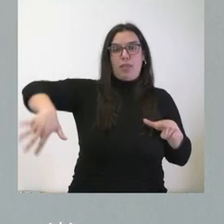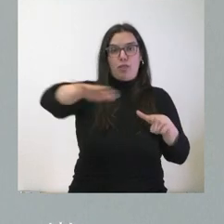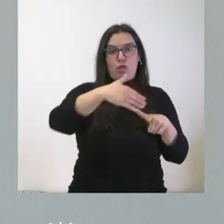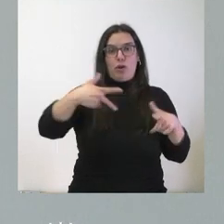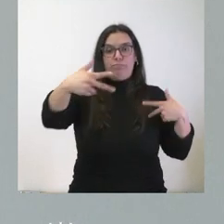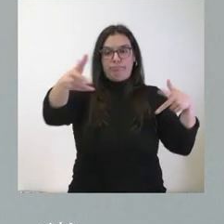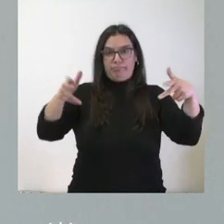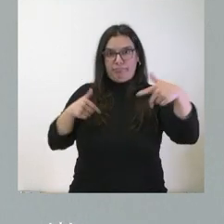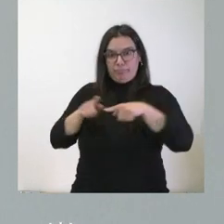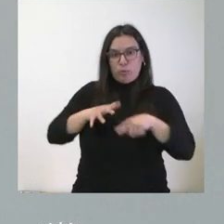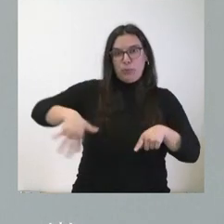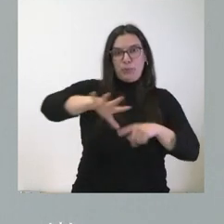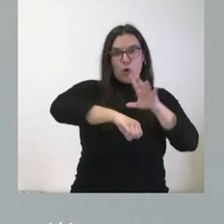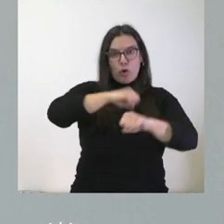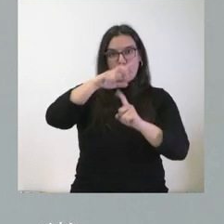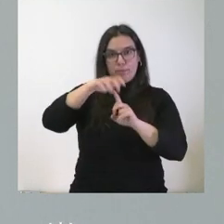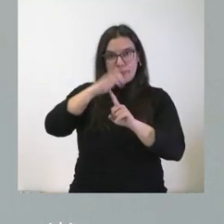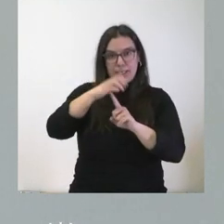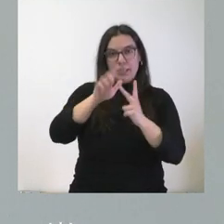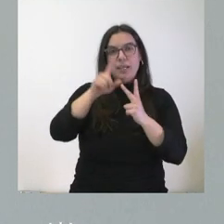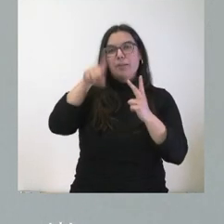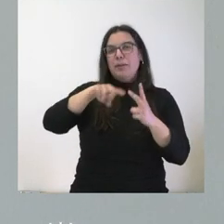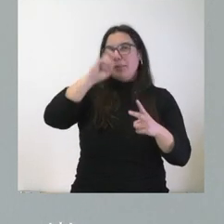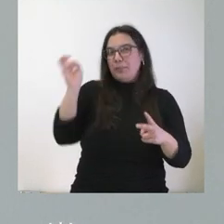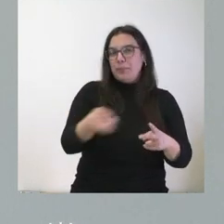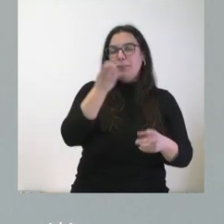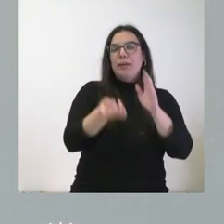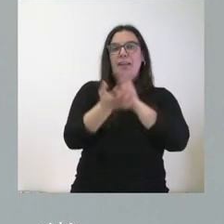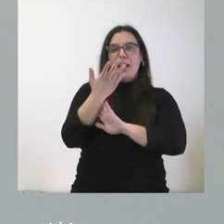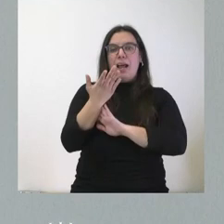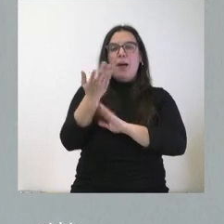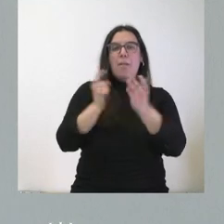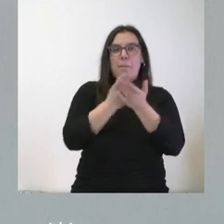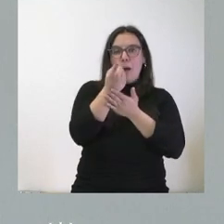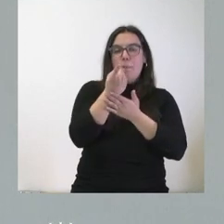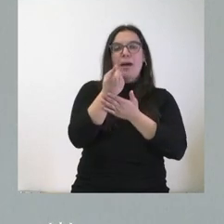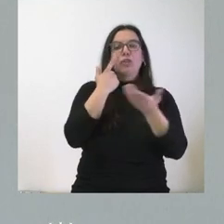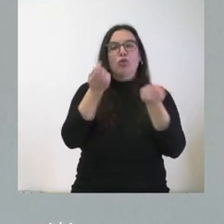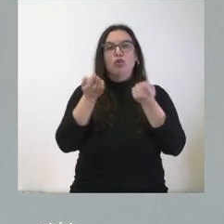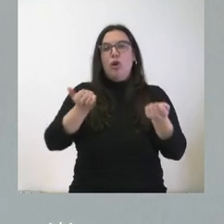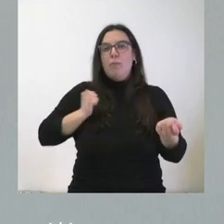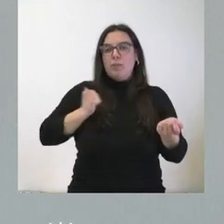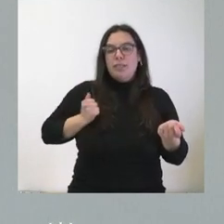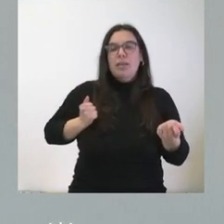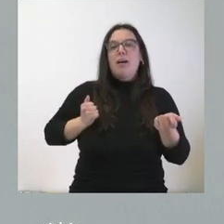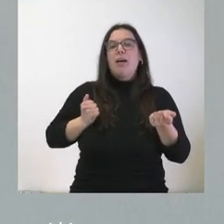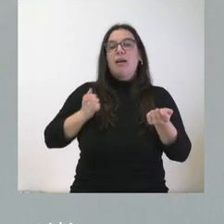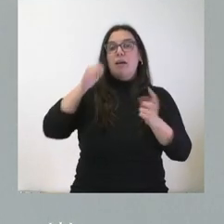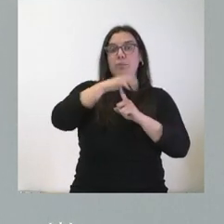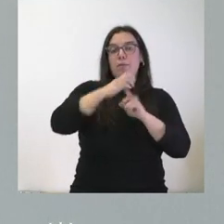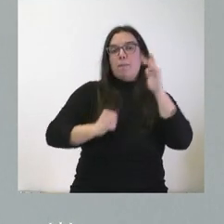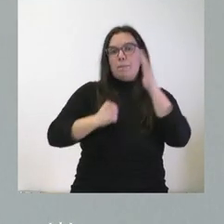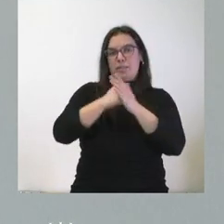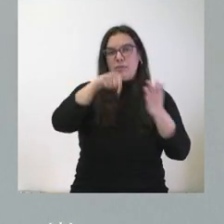recolección micológica, la mejora del visor GIS, la posibilidad de generar mapas y el control de aprovechamiento micológico en Castilla